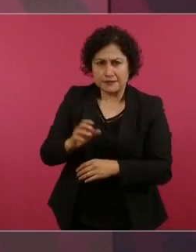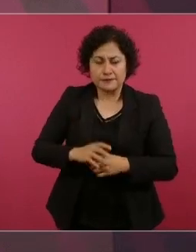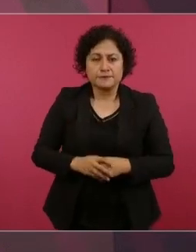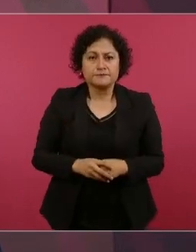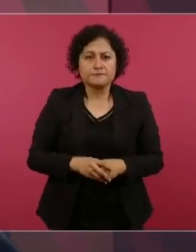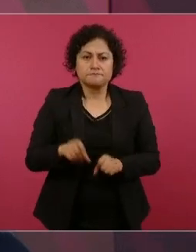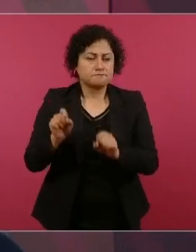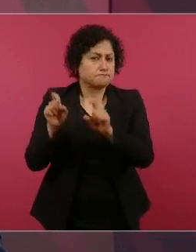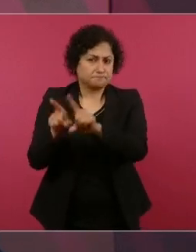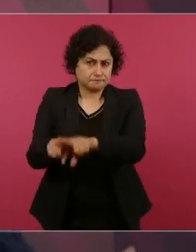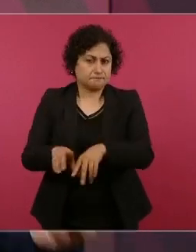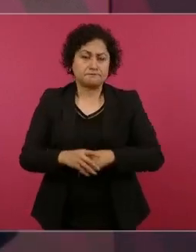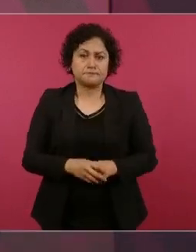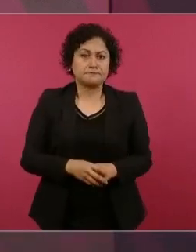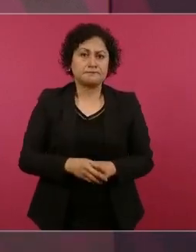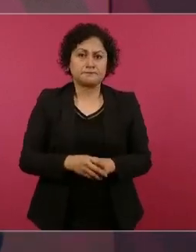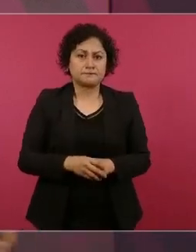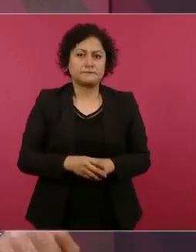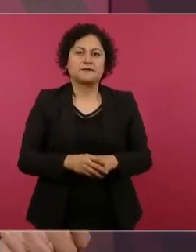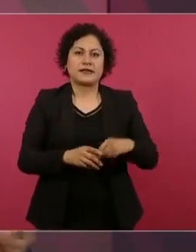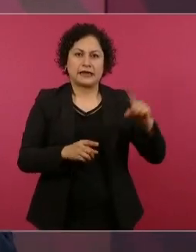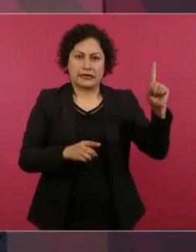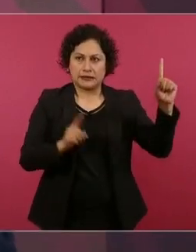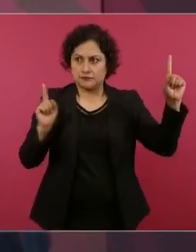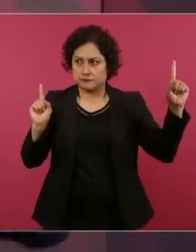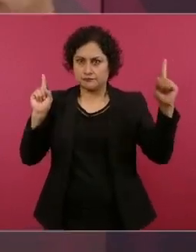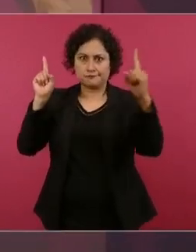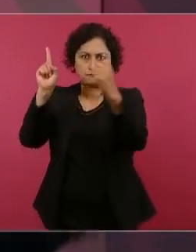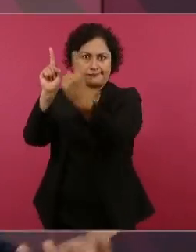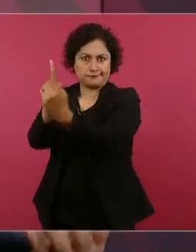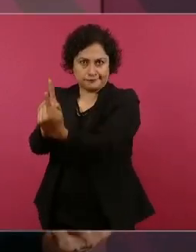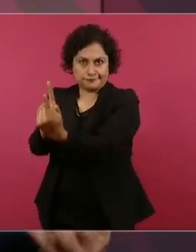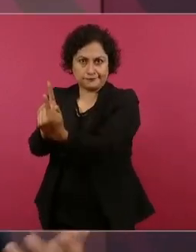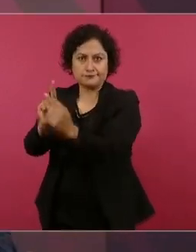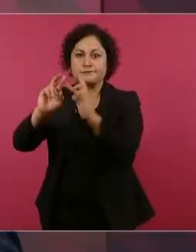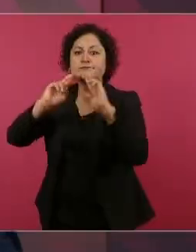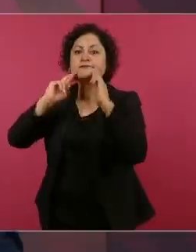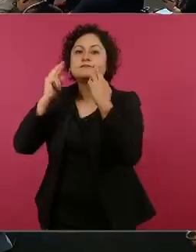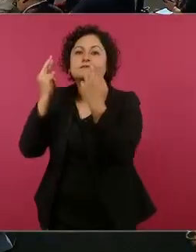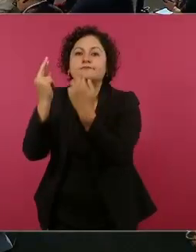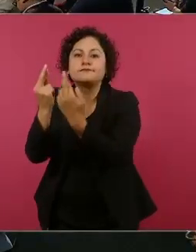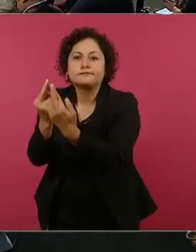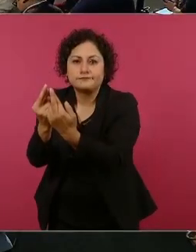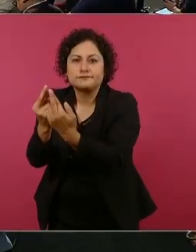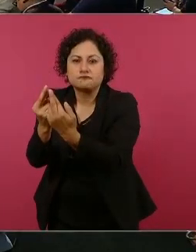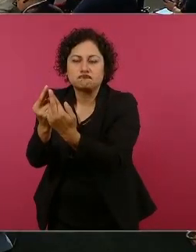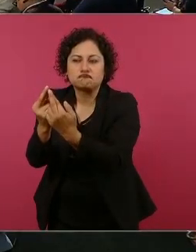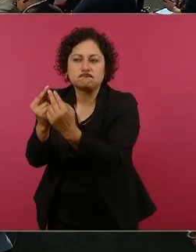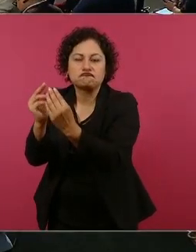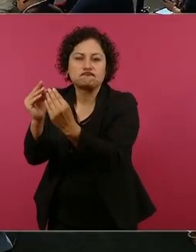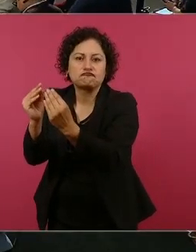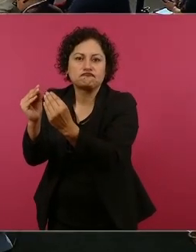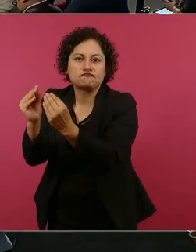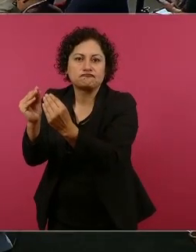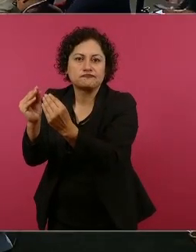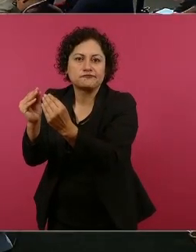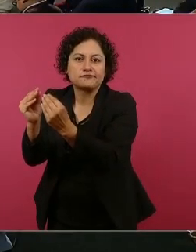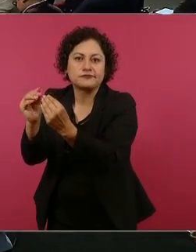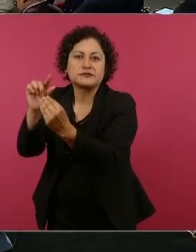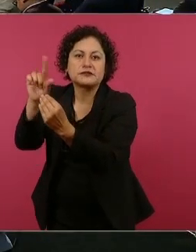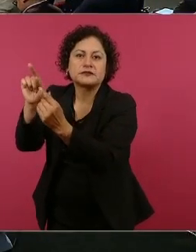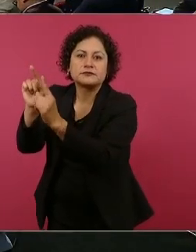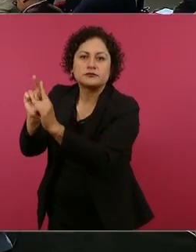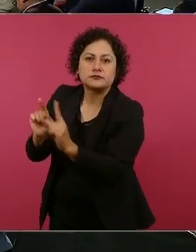Entonces, se reúnen y lo que informa el embajador de Estados